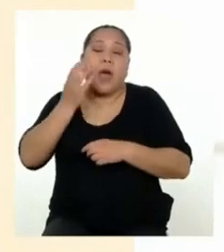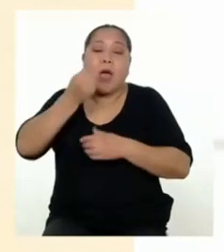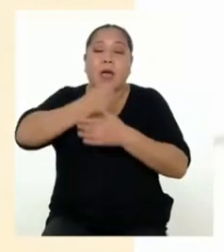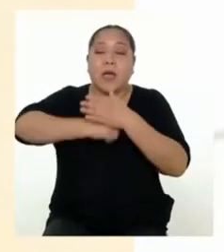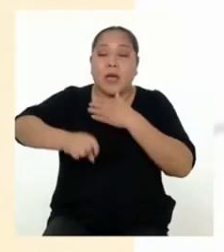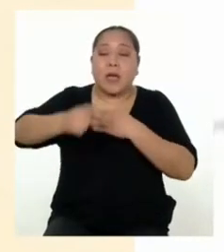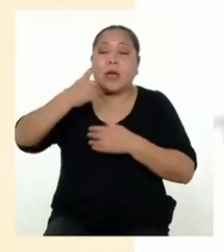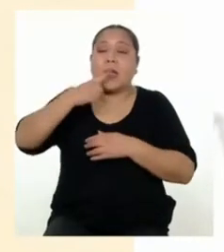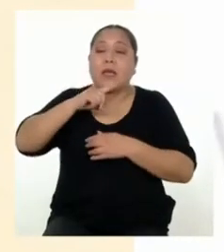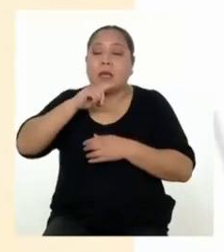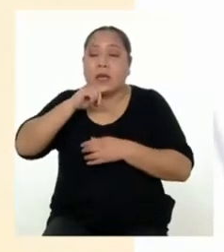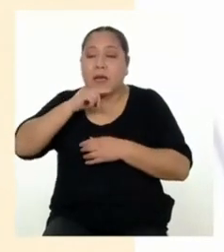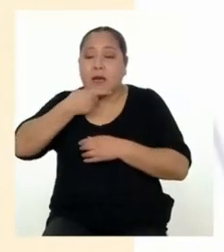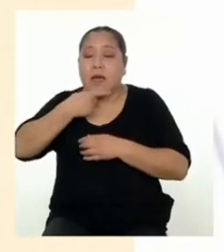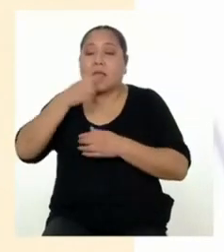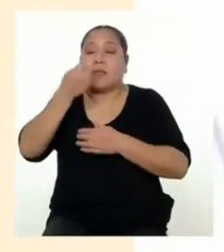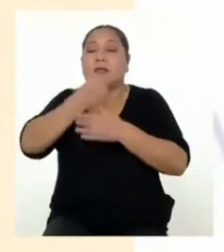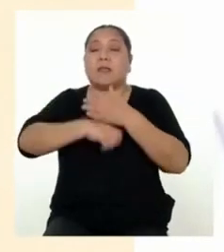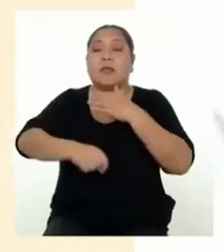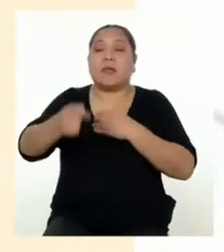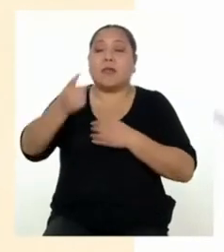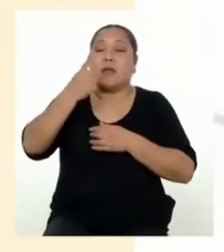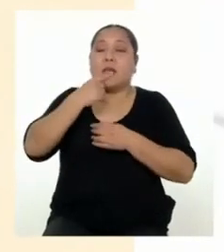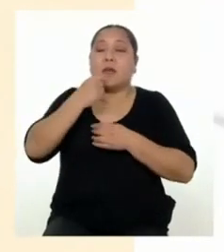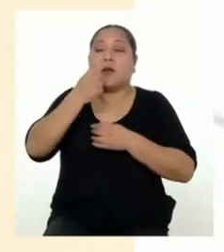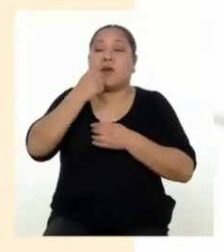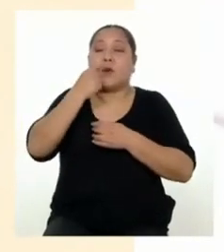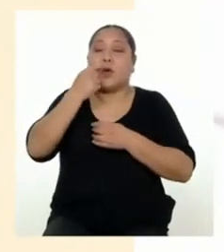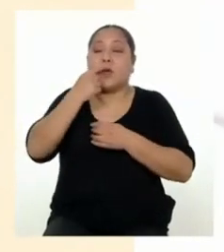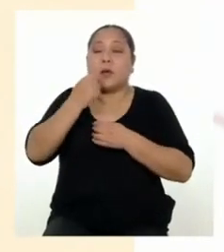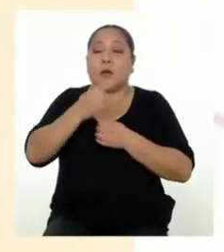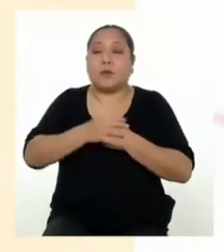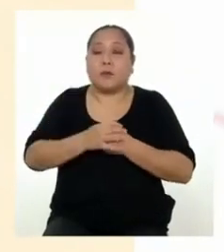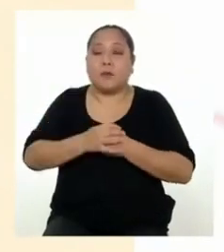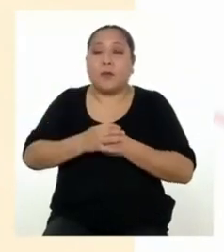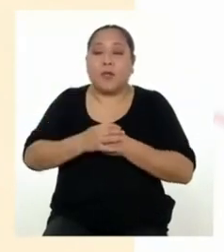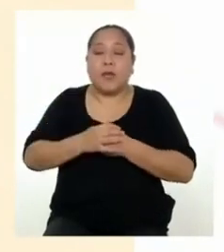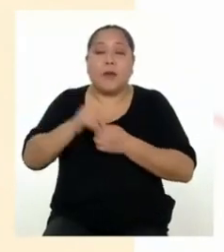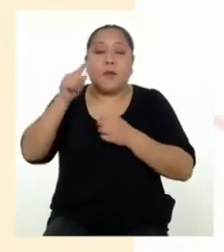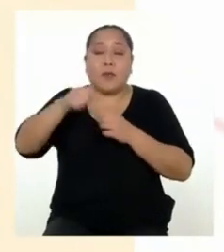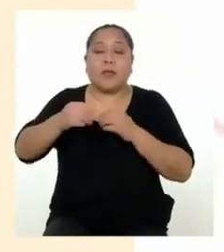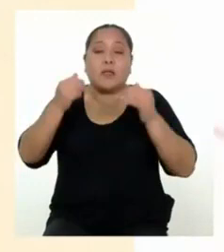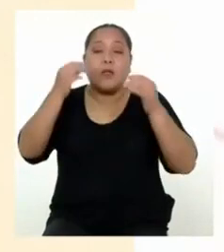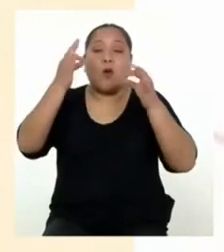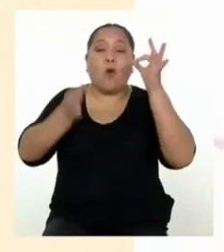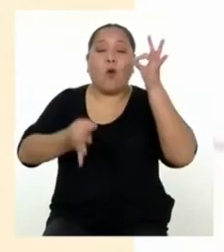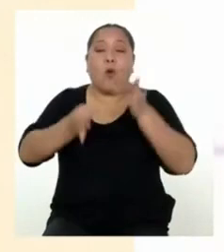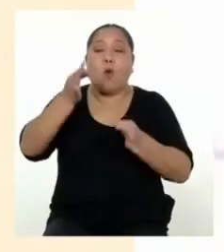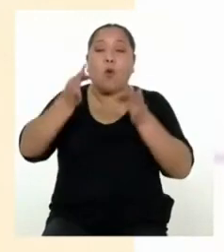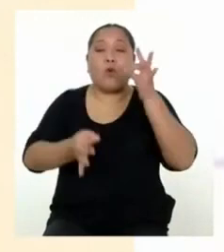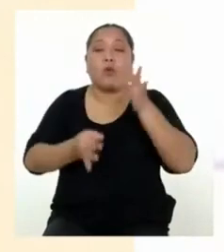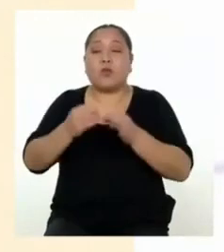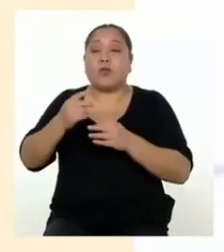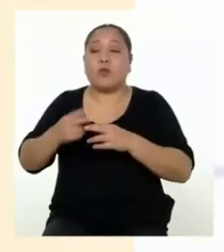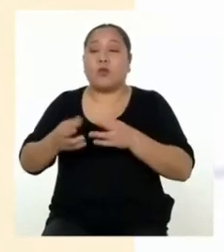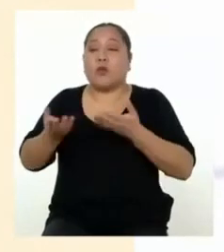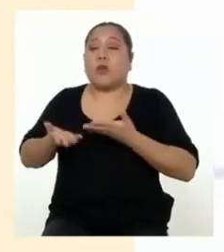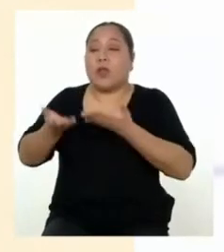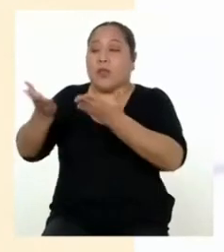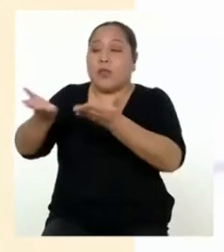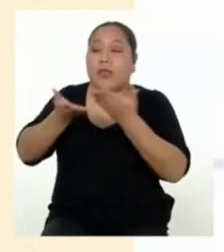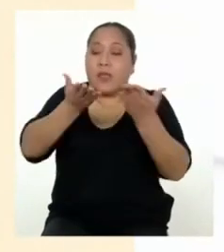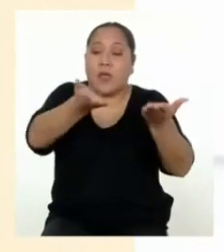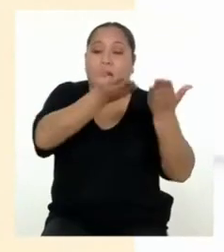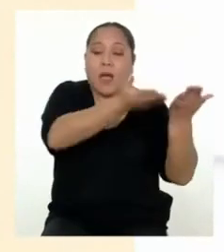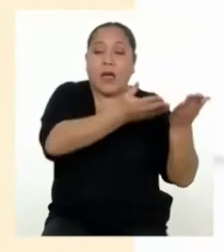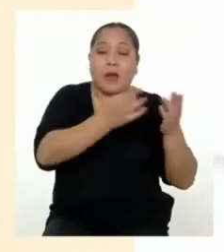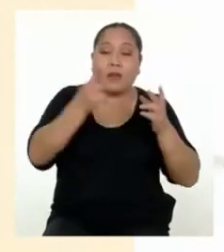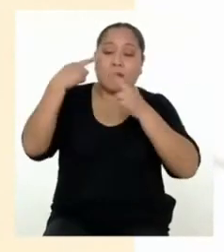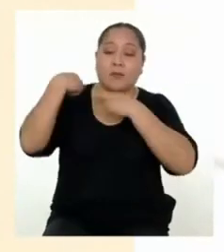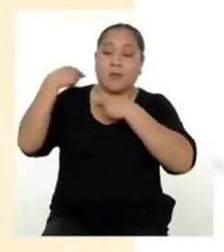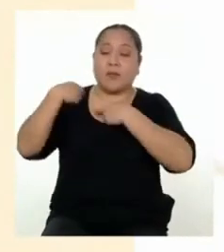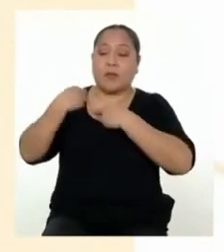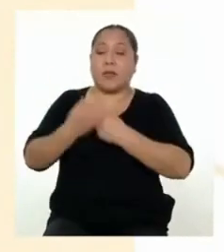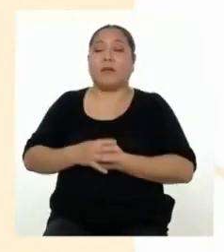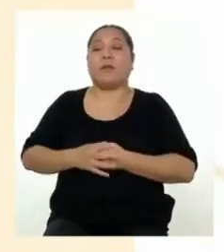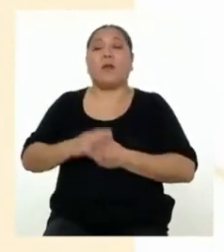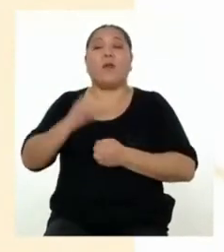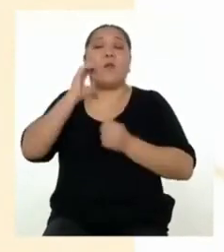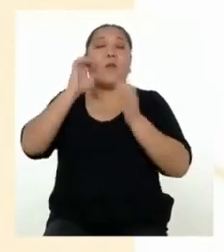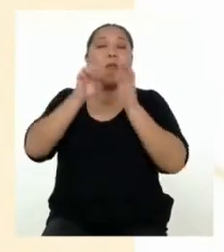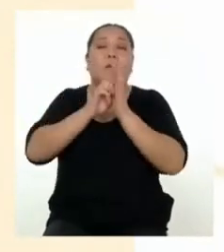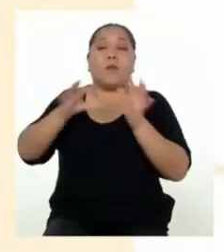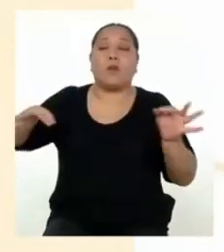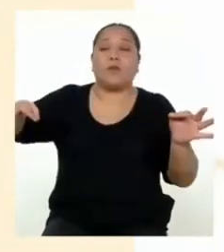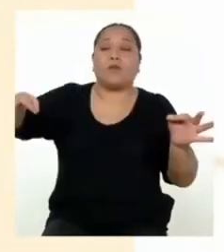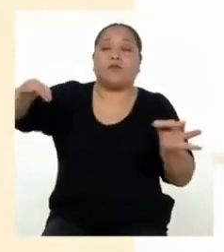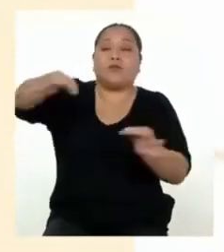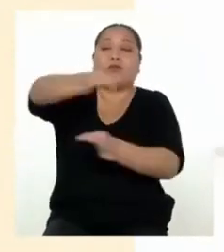hijos, con el objetivo de ser justos y equitativos con la distribución de responsabilidades. La distribución de responsabilidades podría